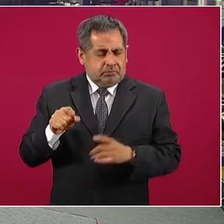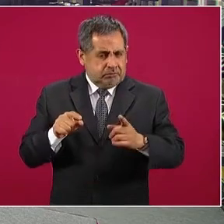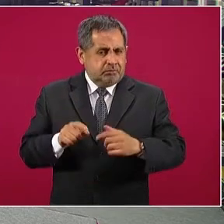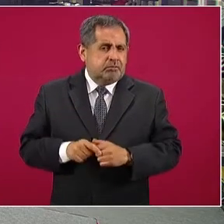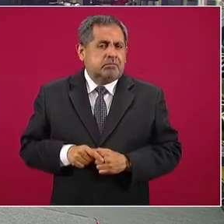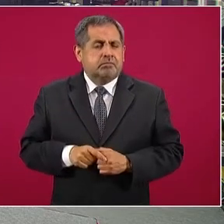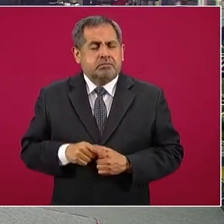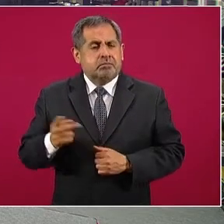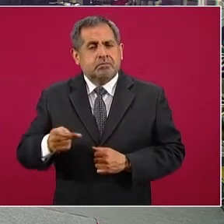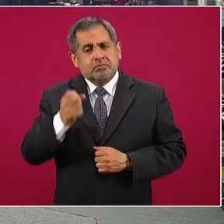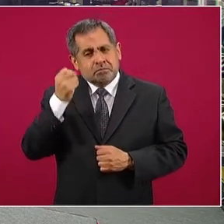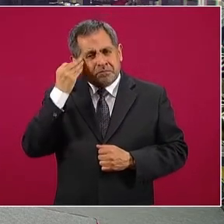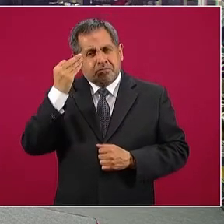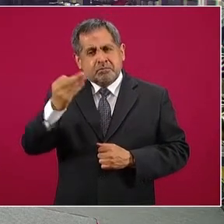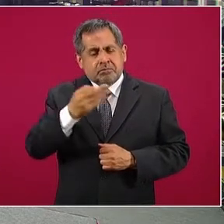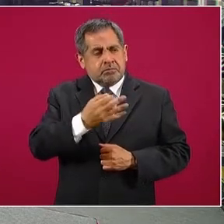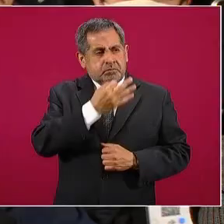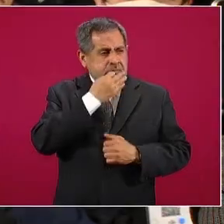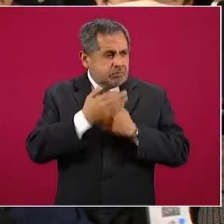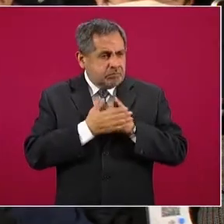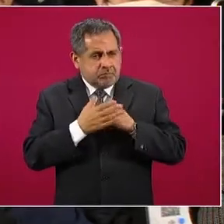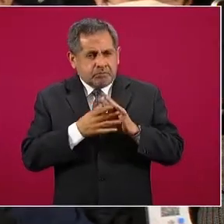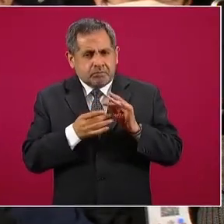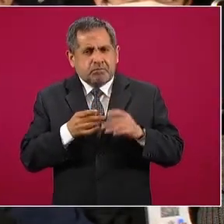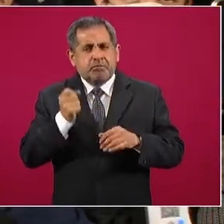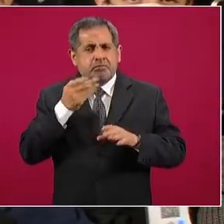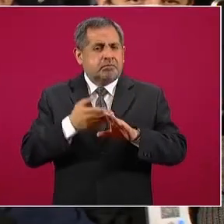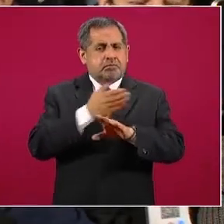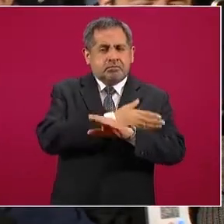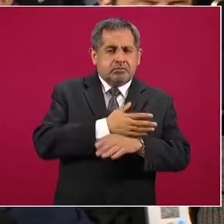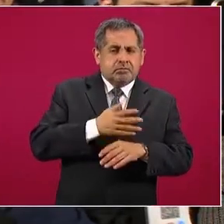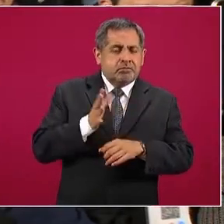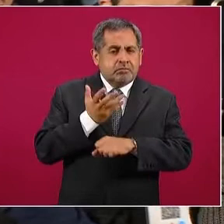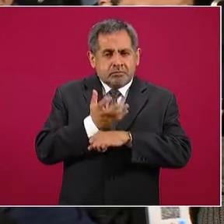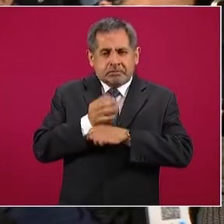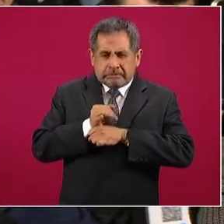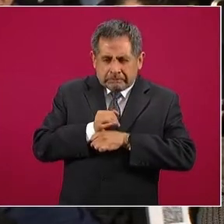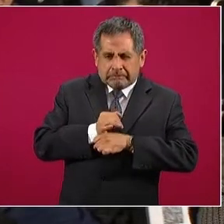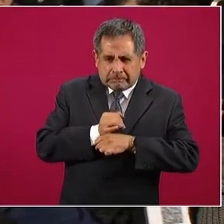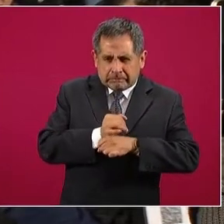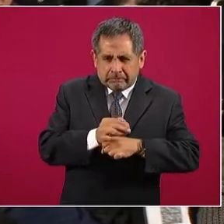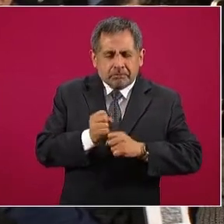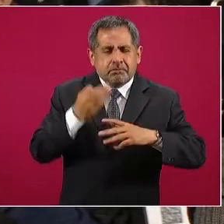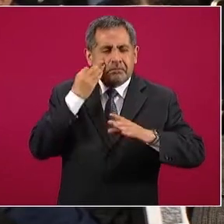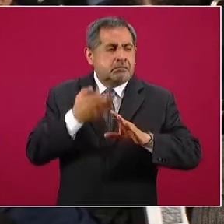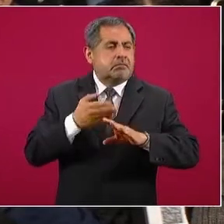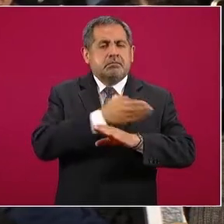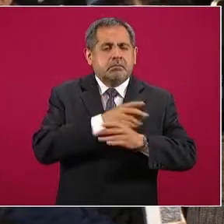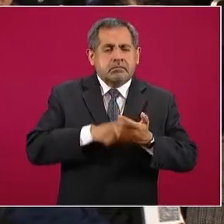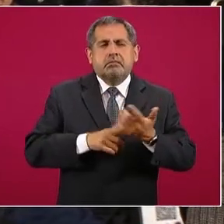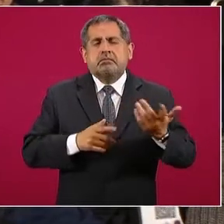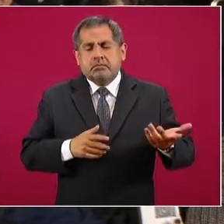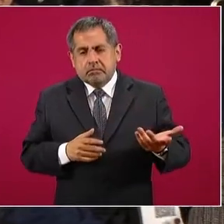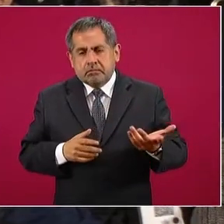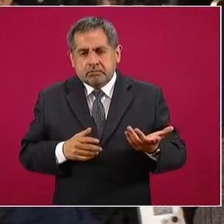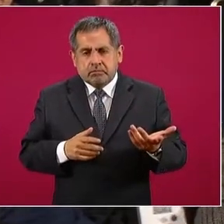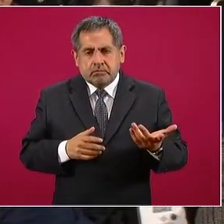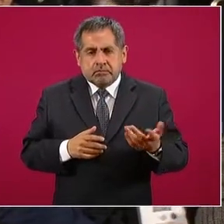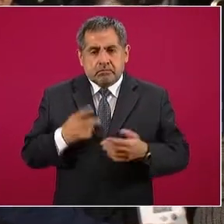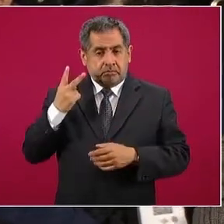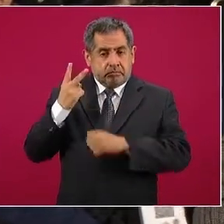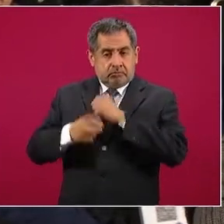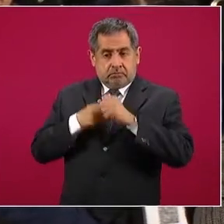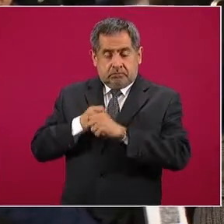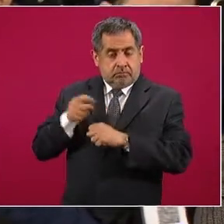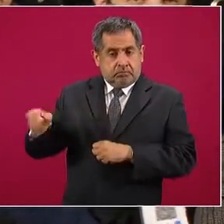Preguntarle, ¿cuánto tiempo le informaron que llevaba Estados Unidos haciendo esta investigación? Y de ser así, a dos años